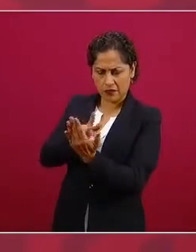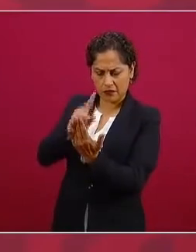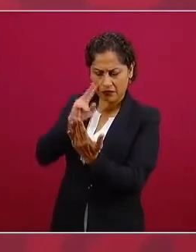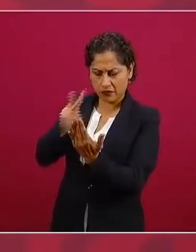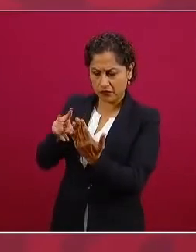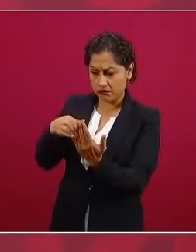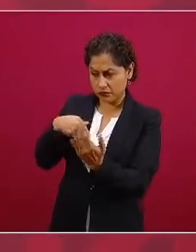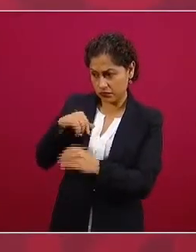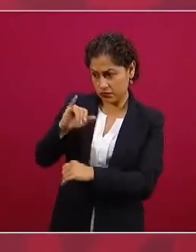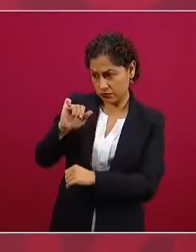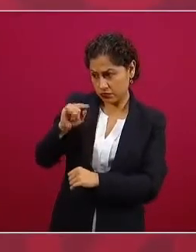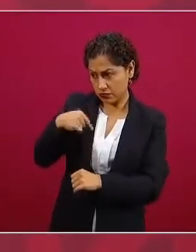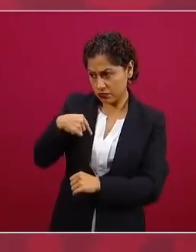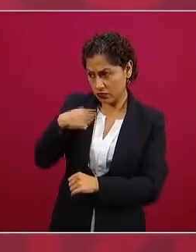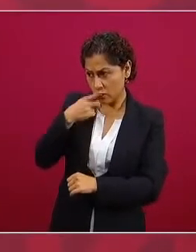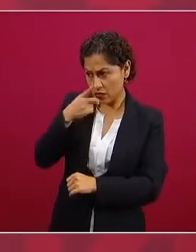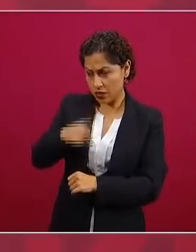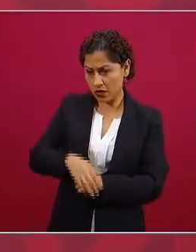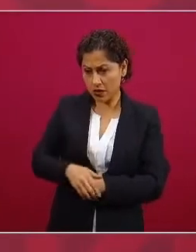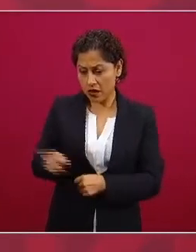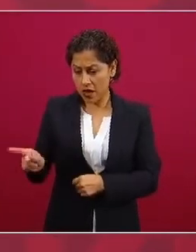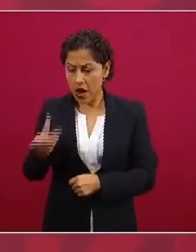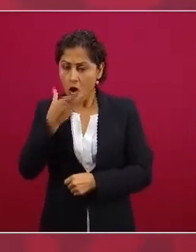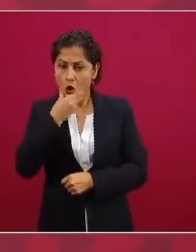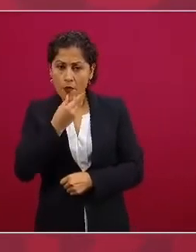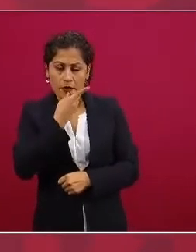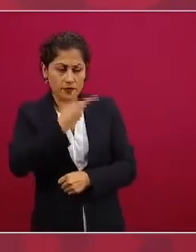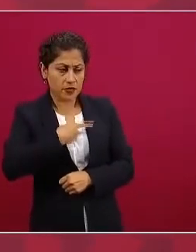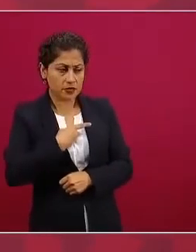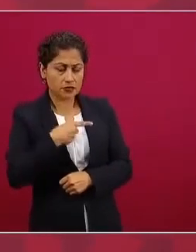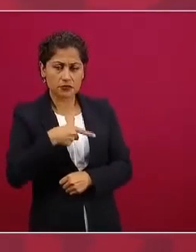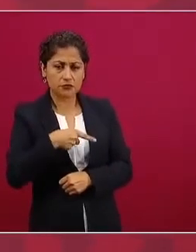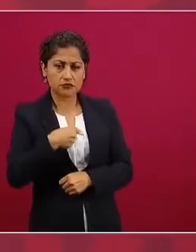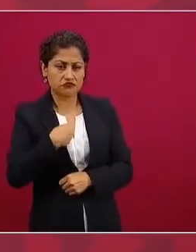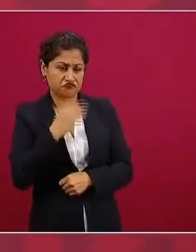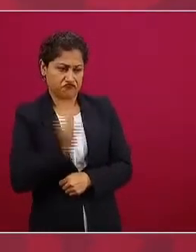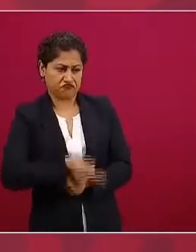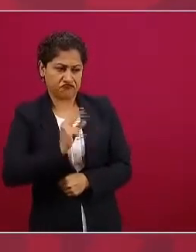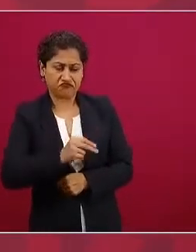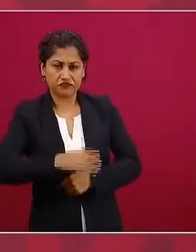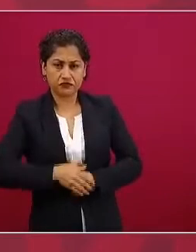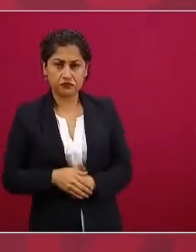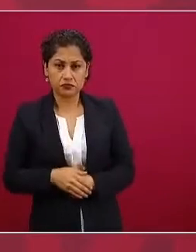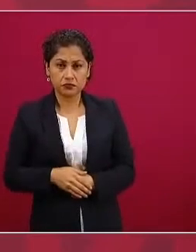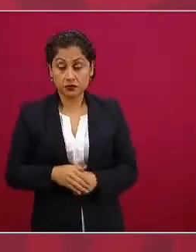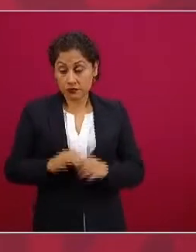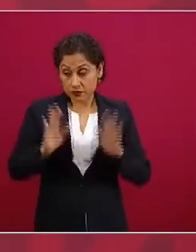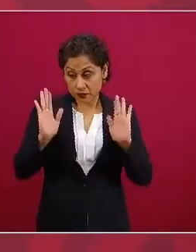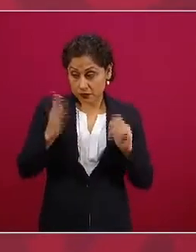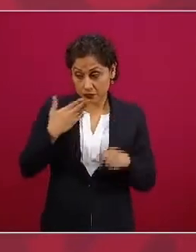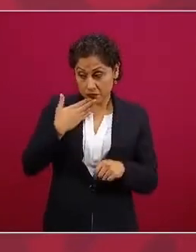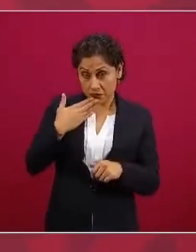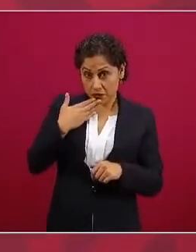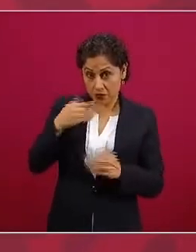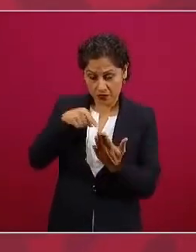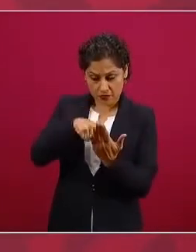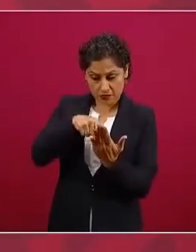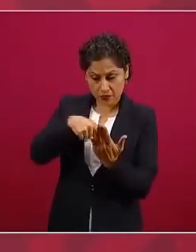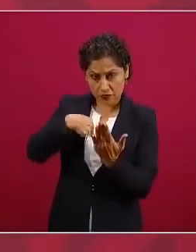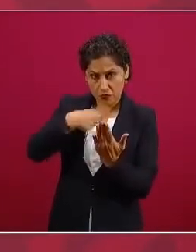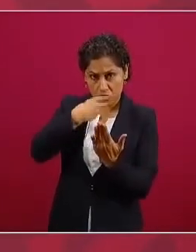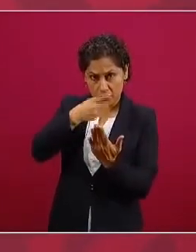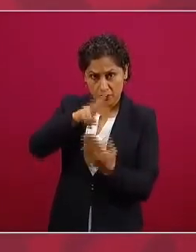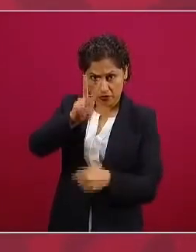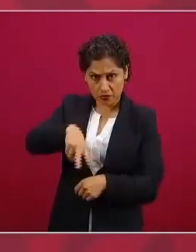ah pues yo no estoy de acuerdo digo pero no está malo lo que estoy diciendo ahí